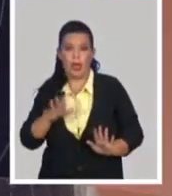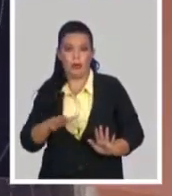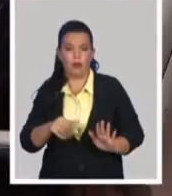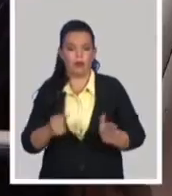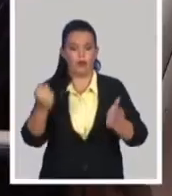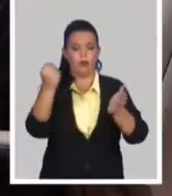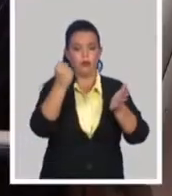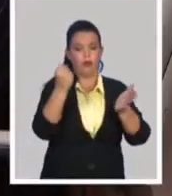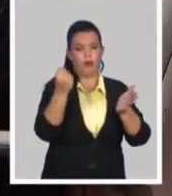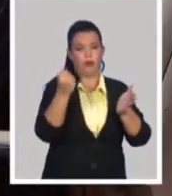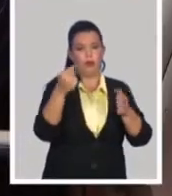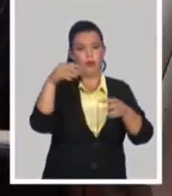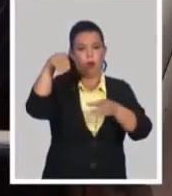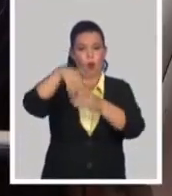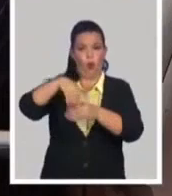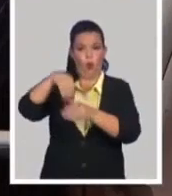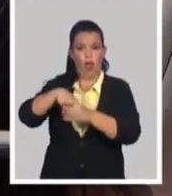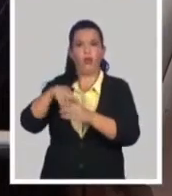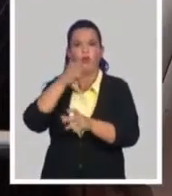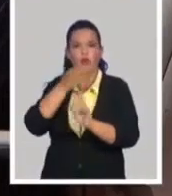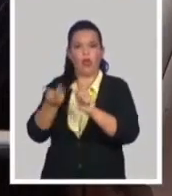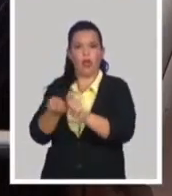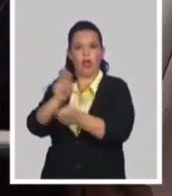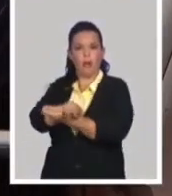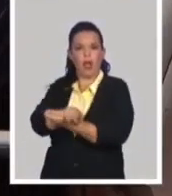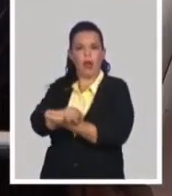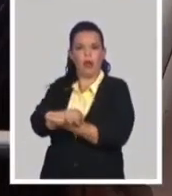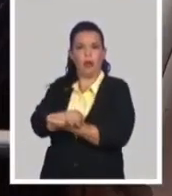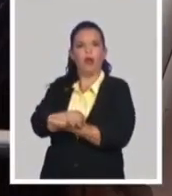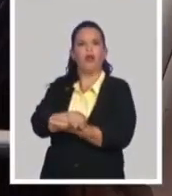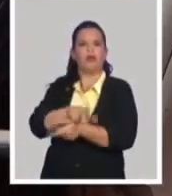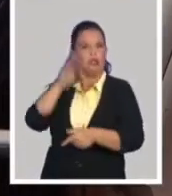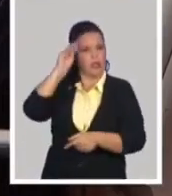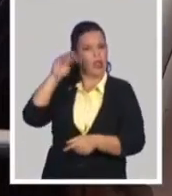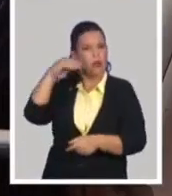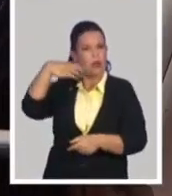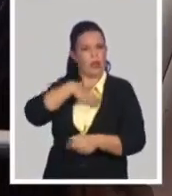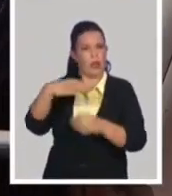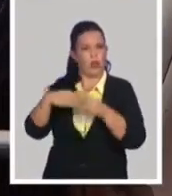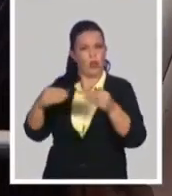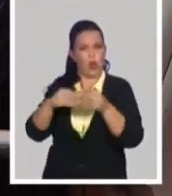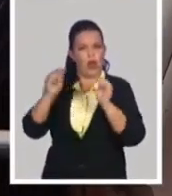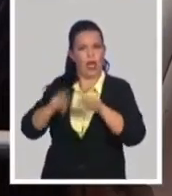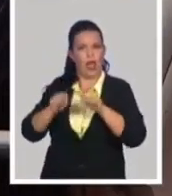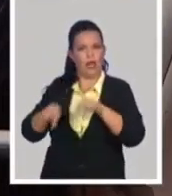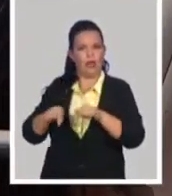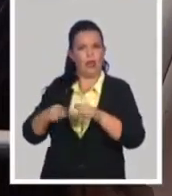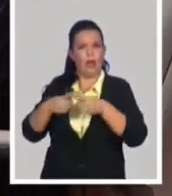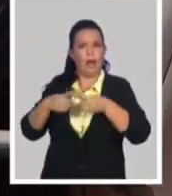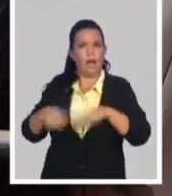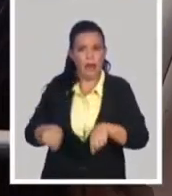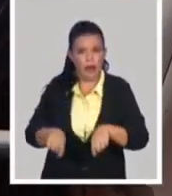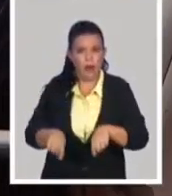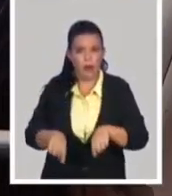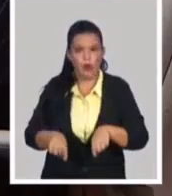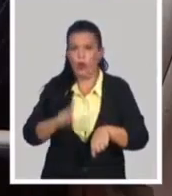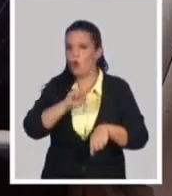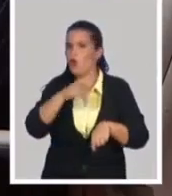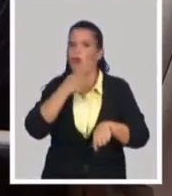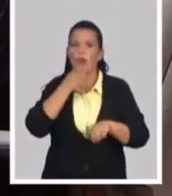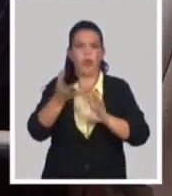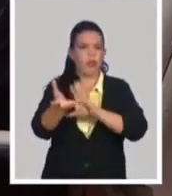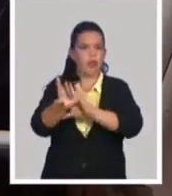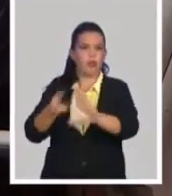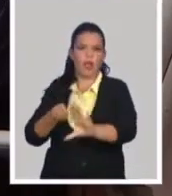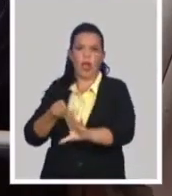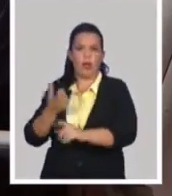certificado de depósito que garantiza que usted tiene ahí una divisa en el banco, pero en este minuto no puede hacer líquida ese